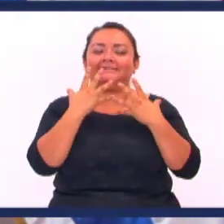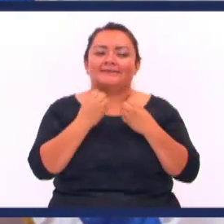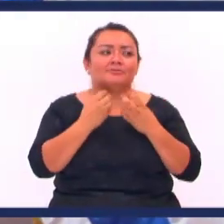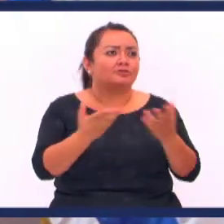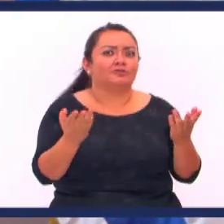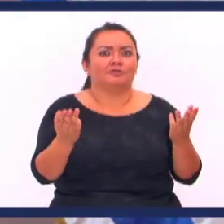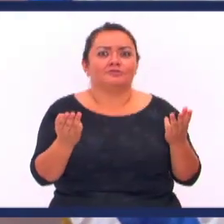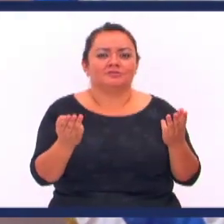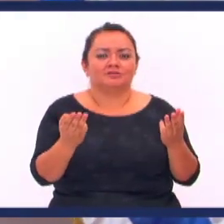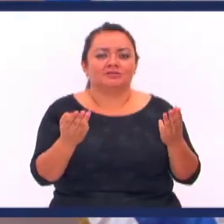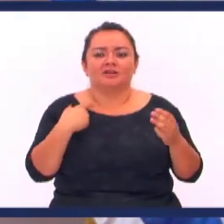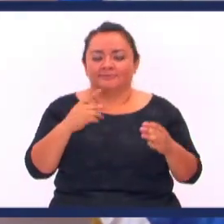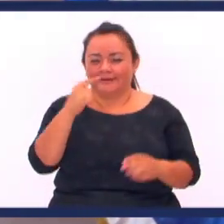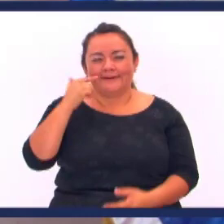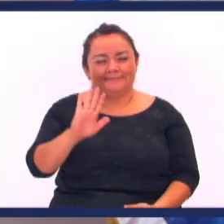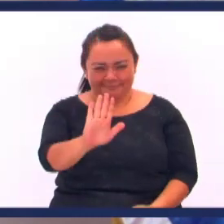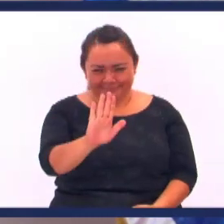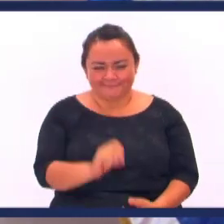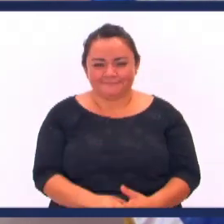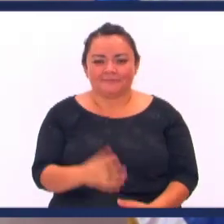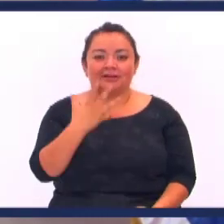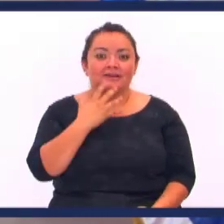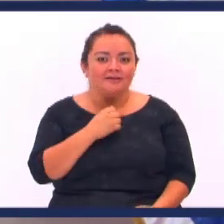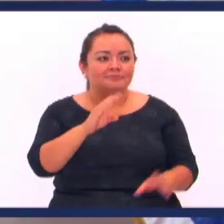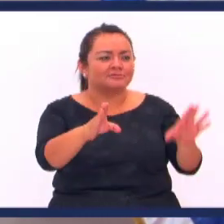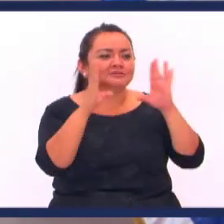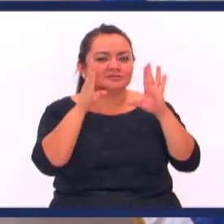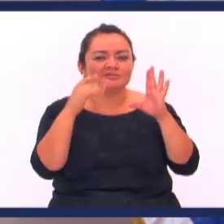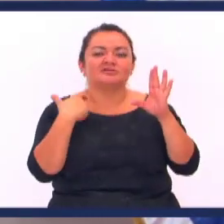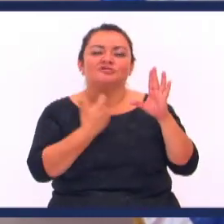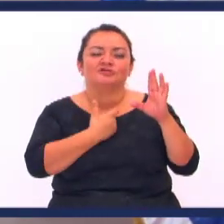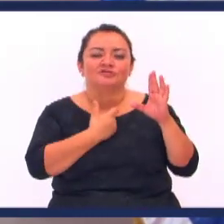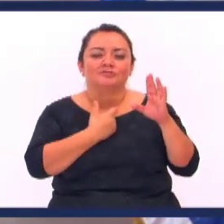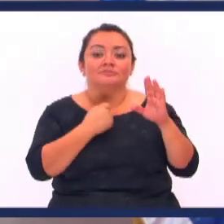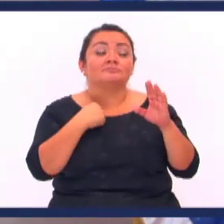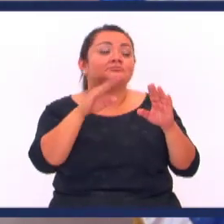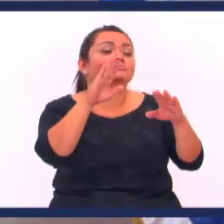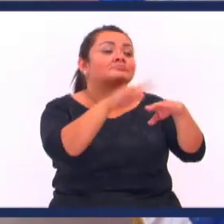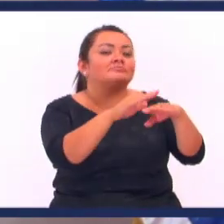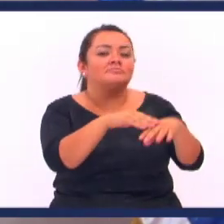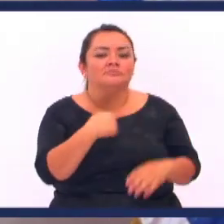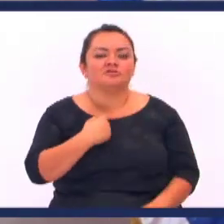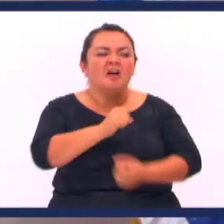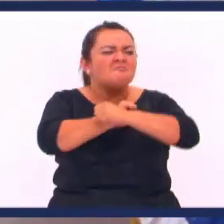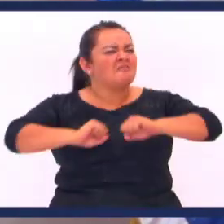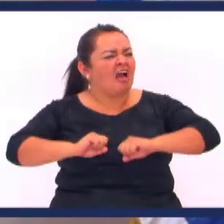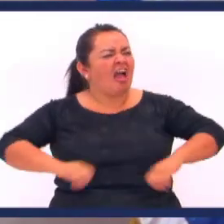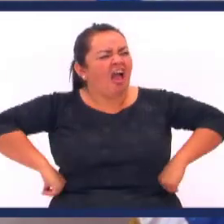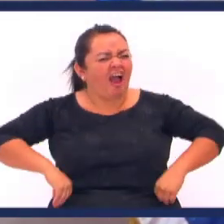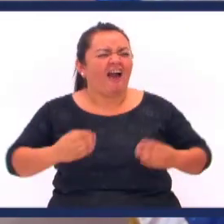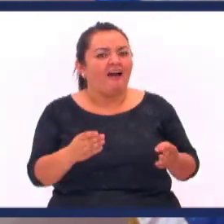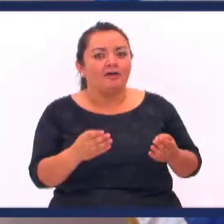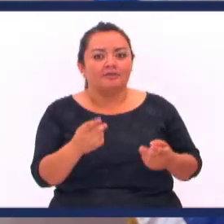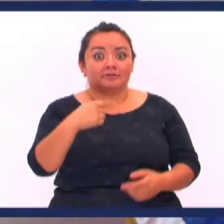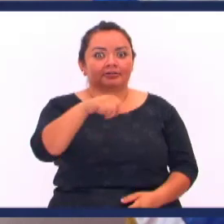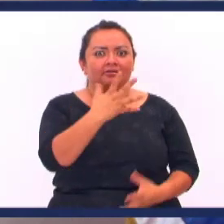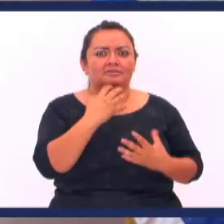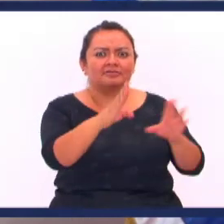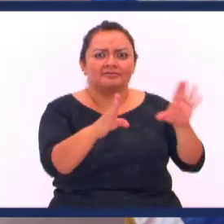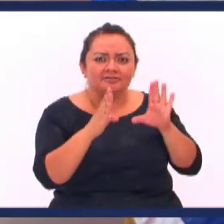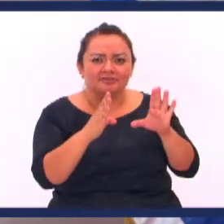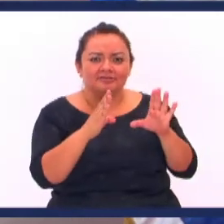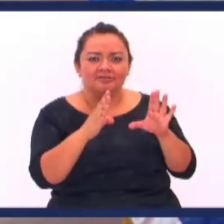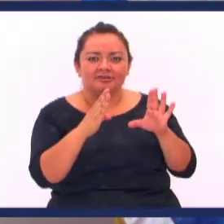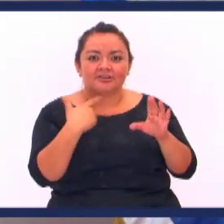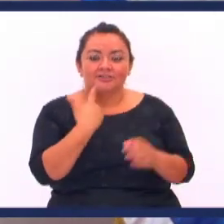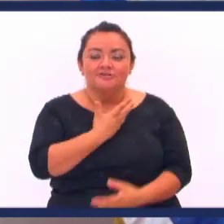cosas y las hacemos mal Por ejemplo Si queremos atención En lugar de llamar Hacemos un capricho Si queremos